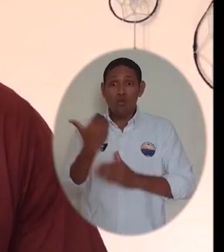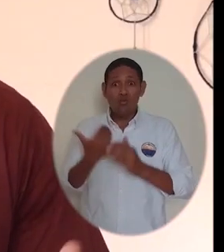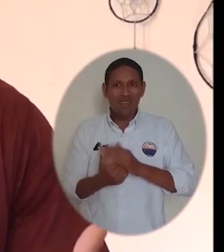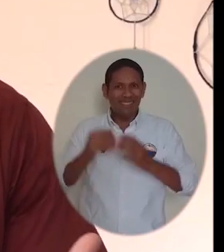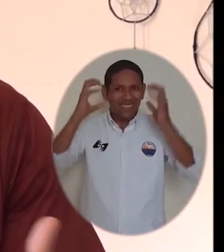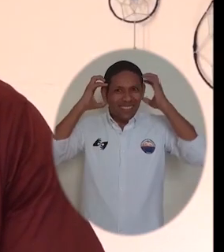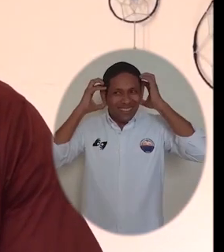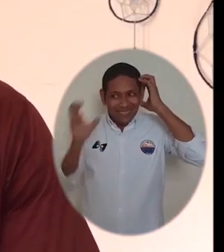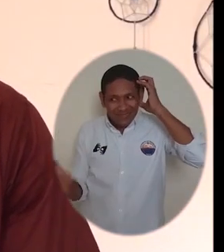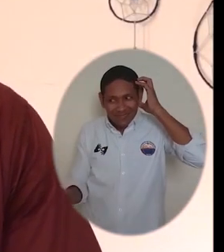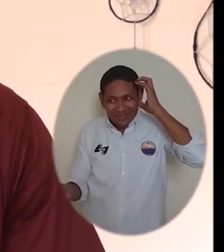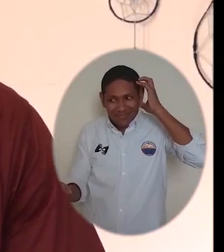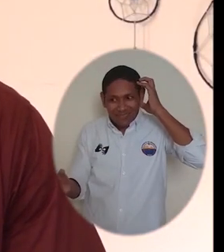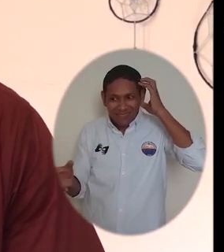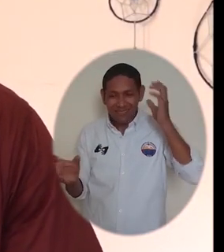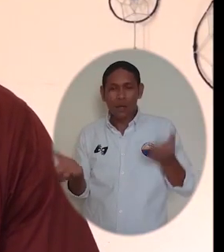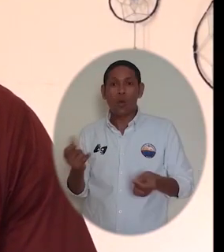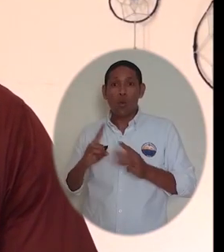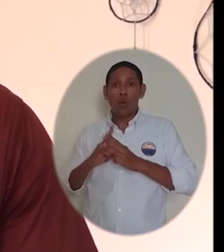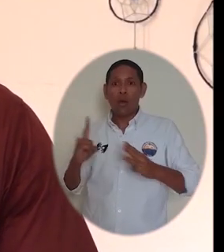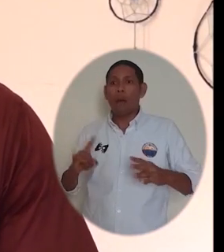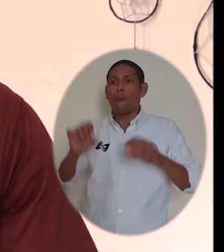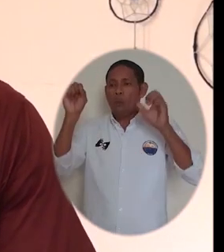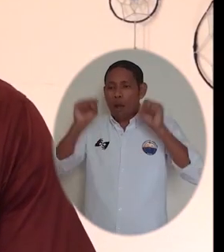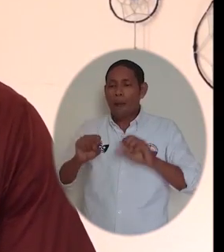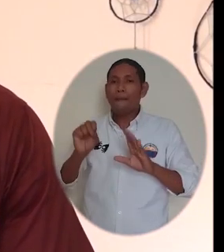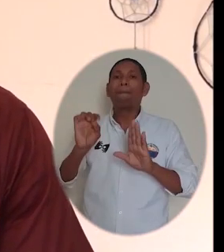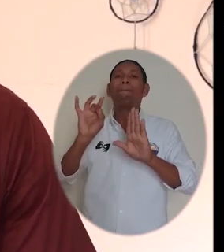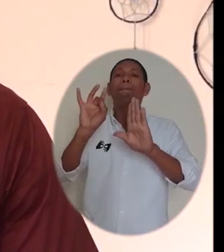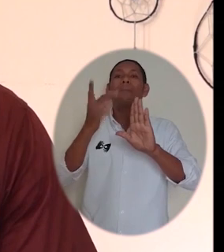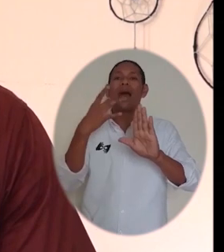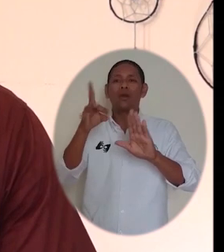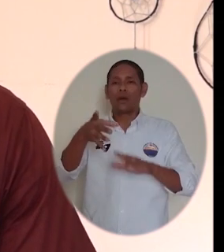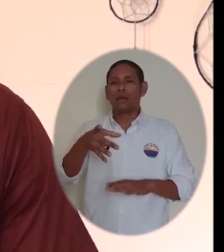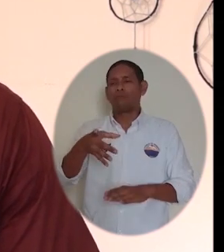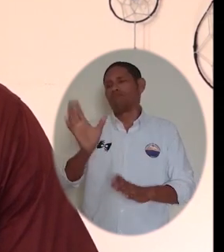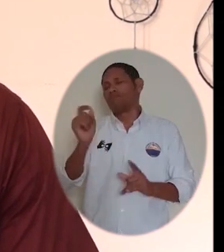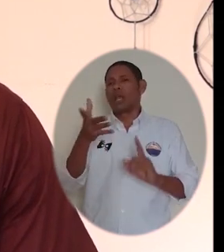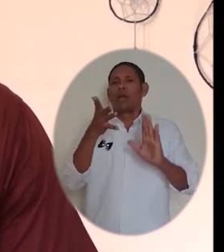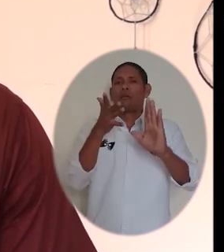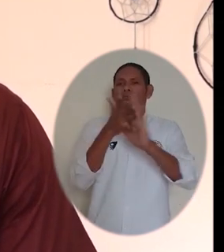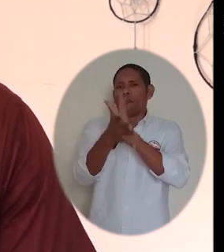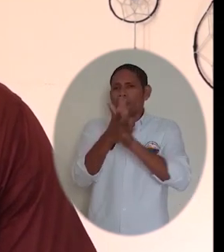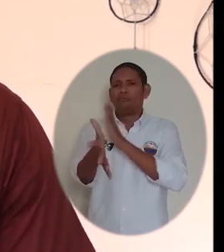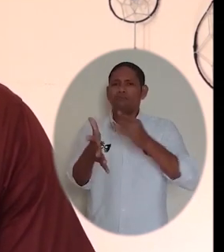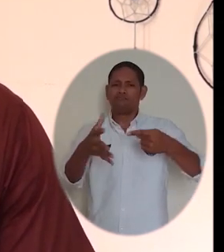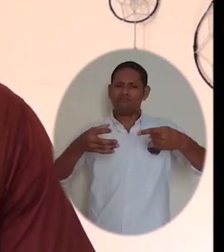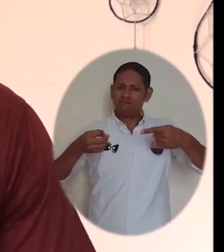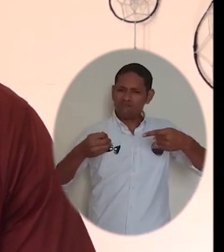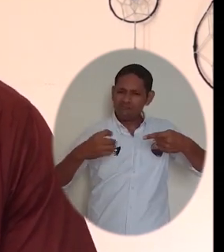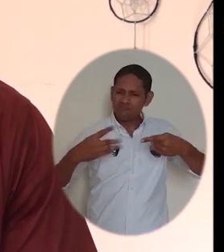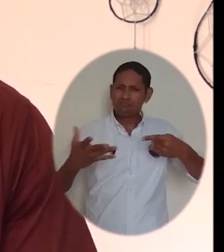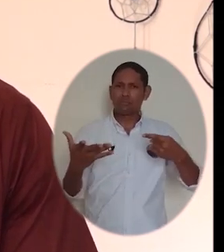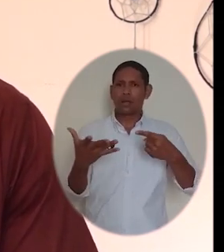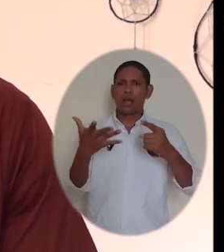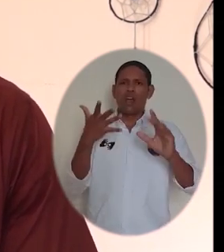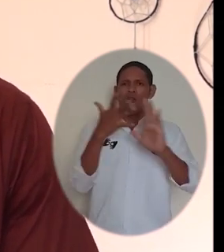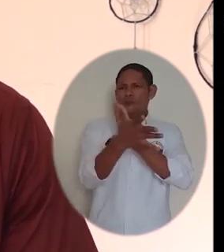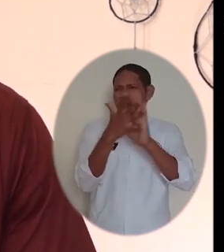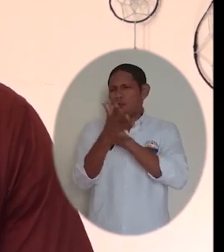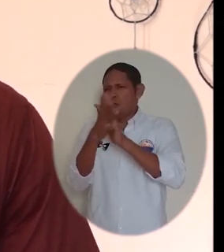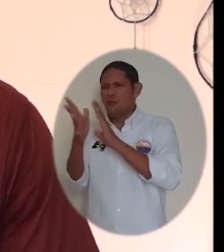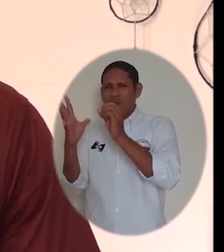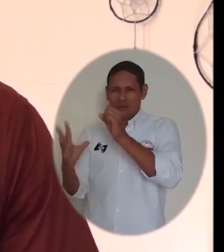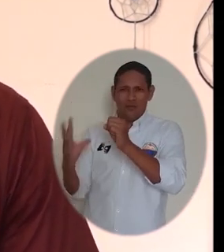contenidos que innova la emisora institucional se encuentran sesiones virtuales académicas conversatorios entrevistas podcasts